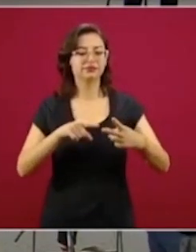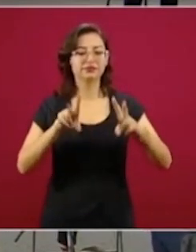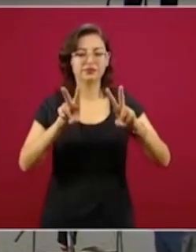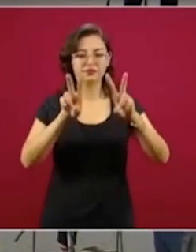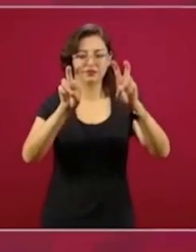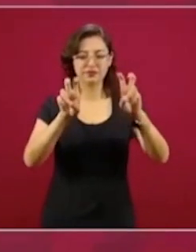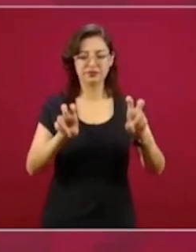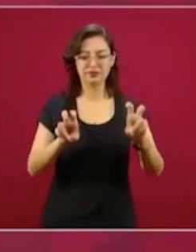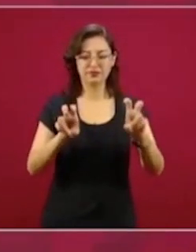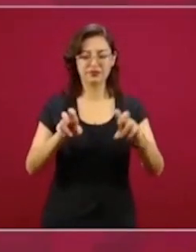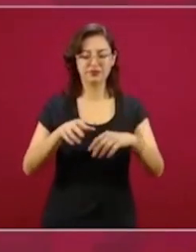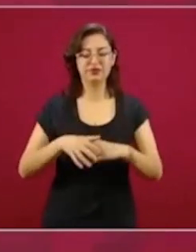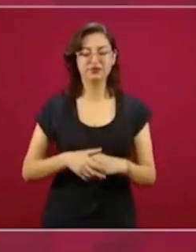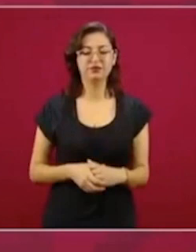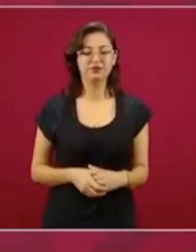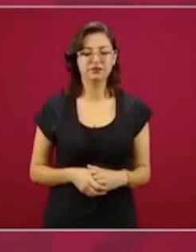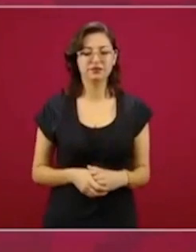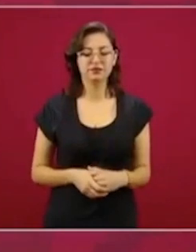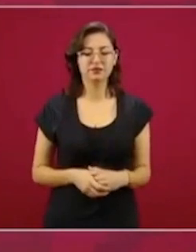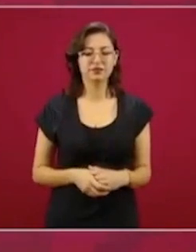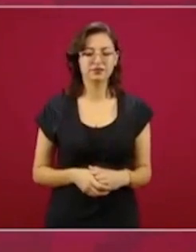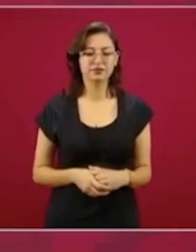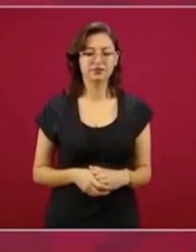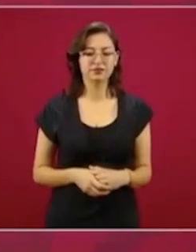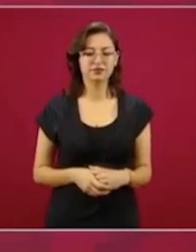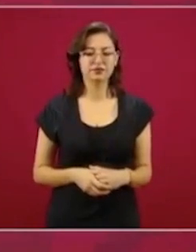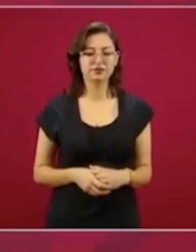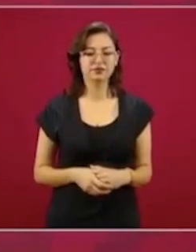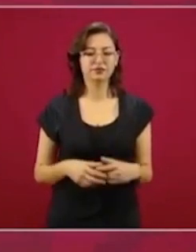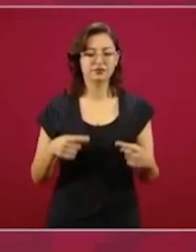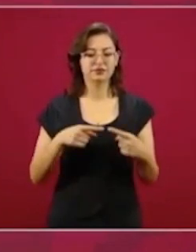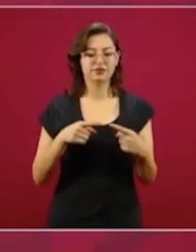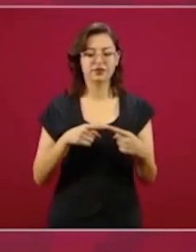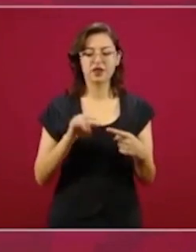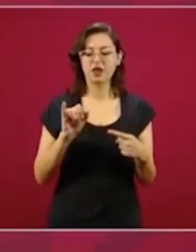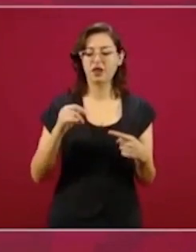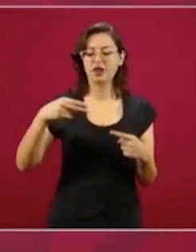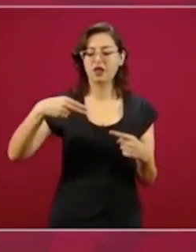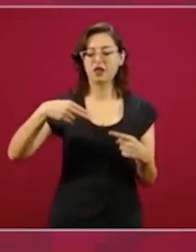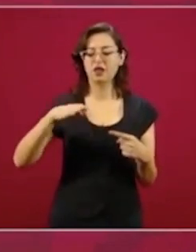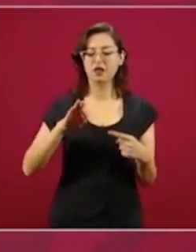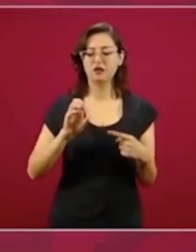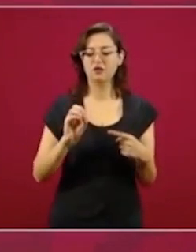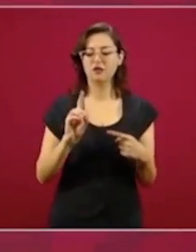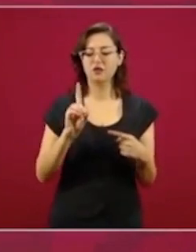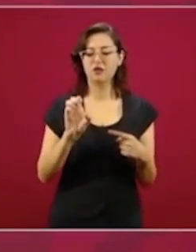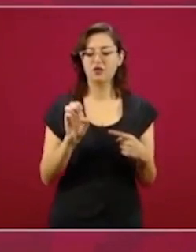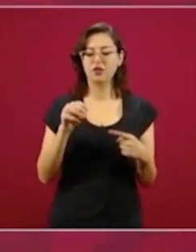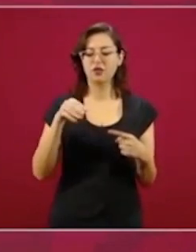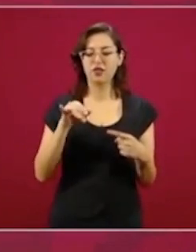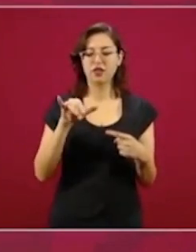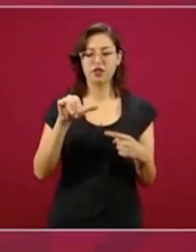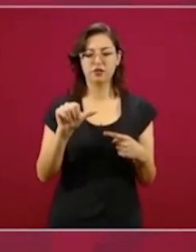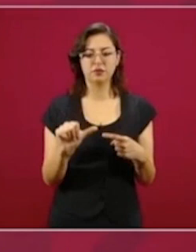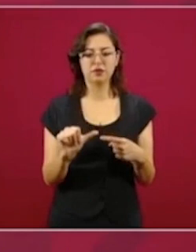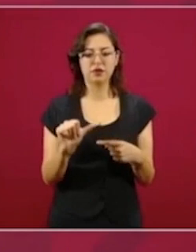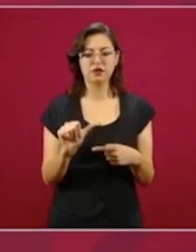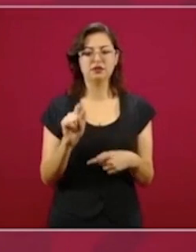lo de la infodemia, esta nueva